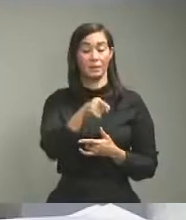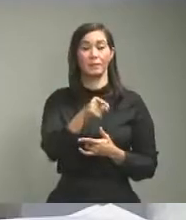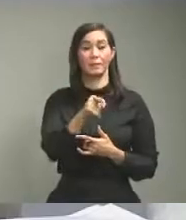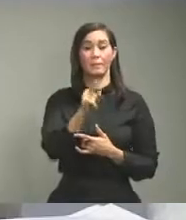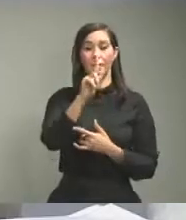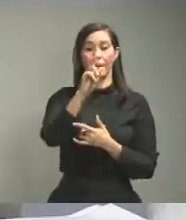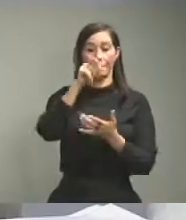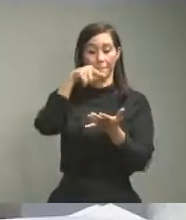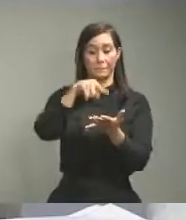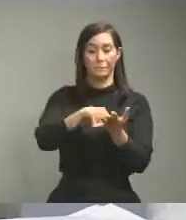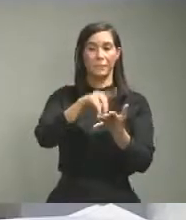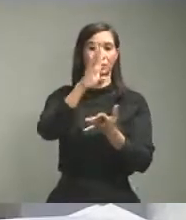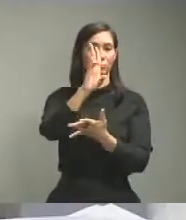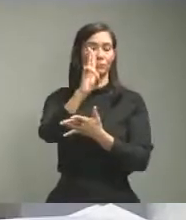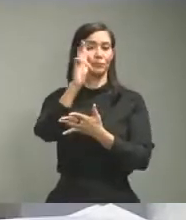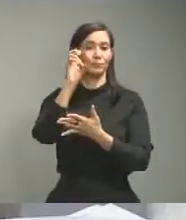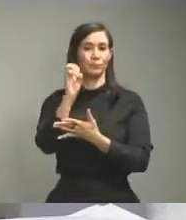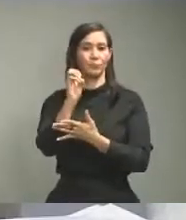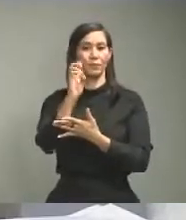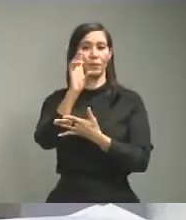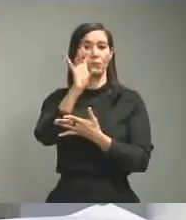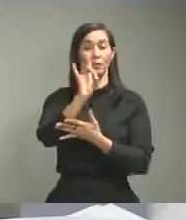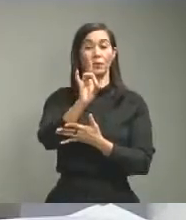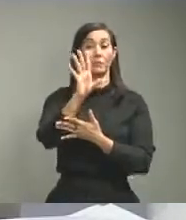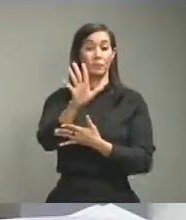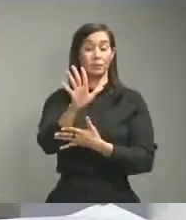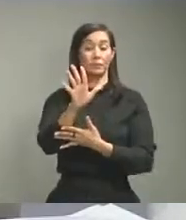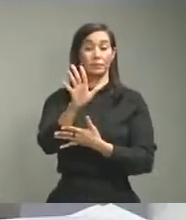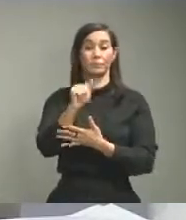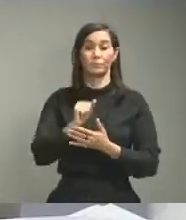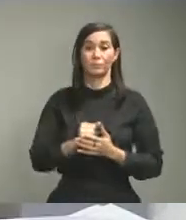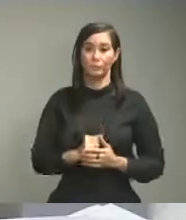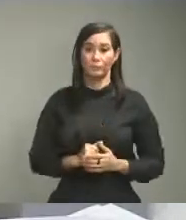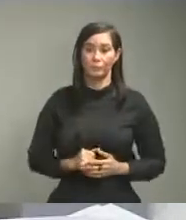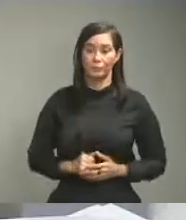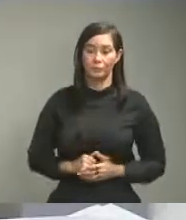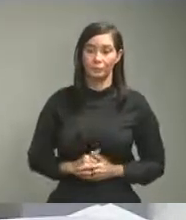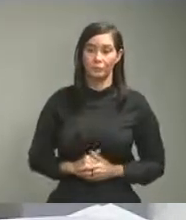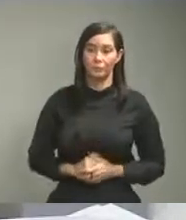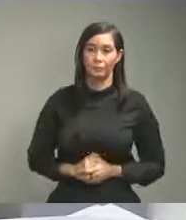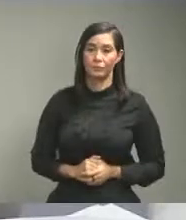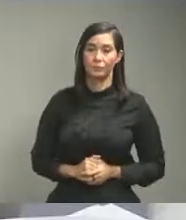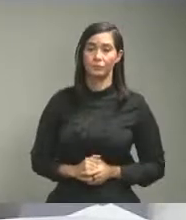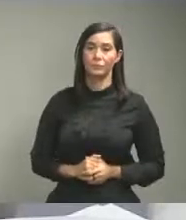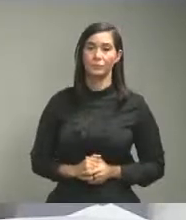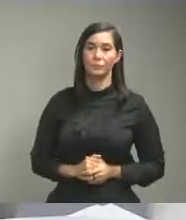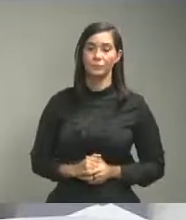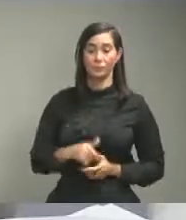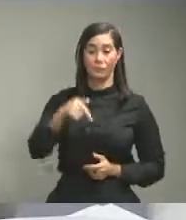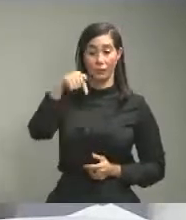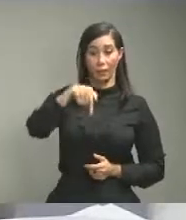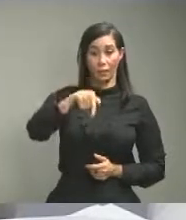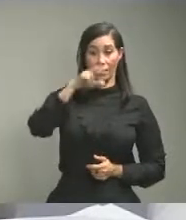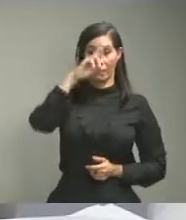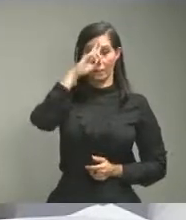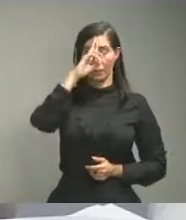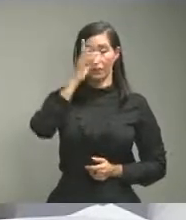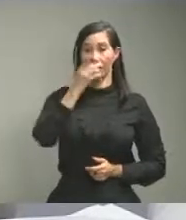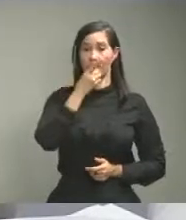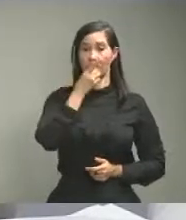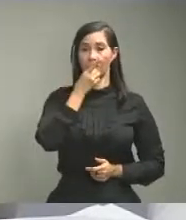1.785 casos. En la República Dominicana